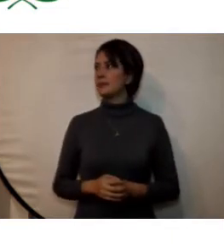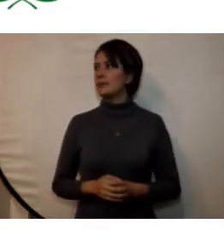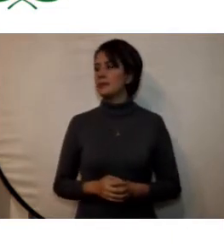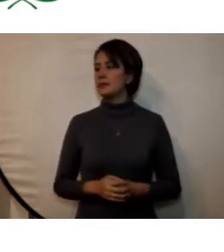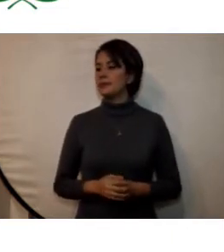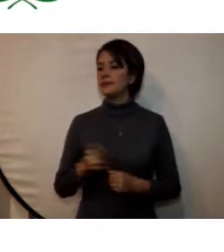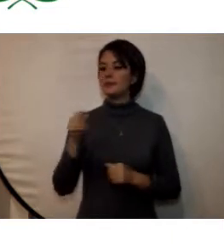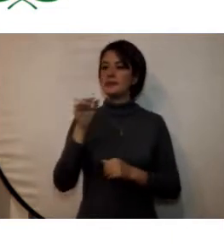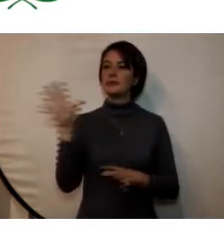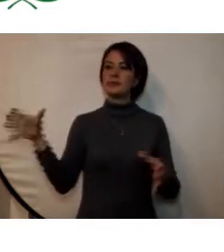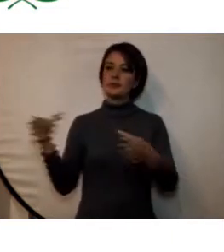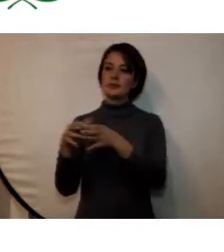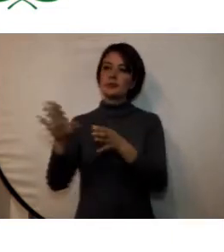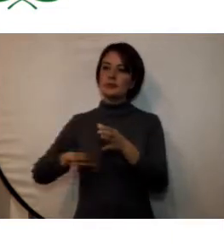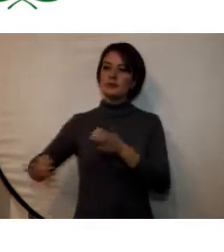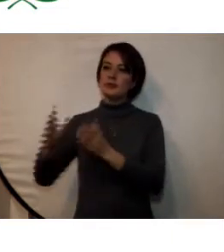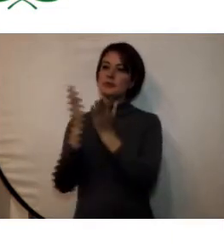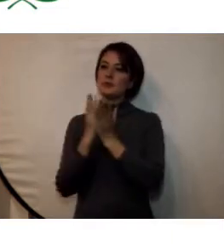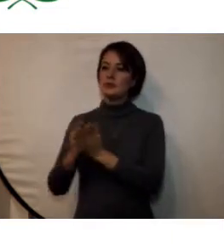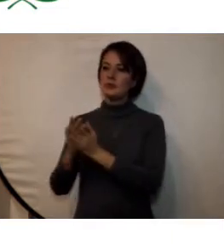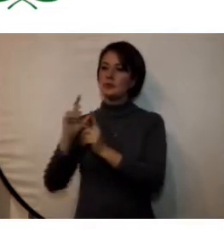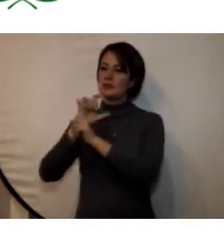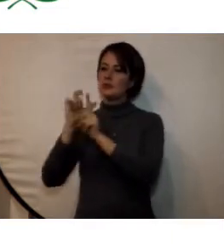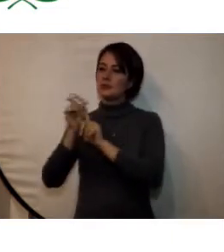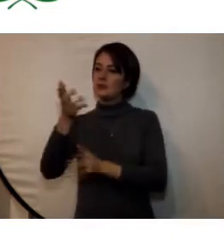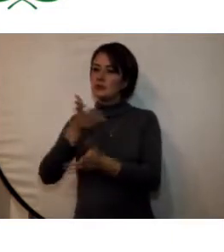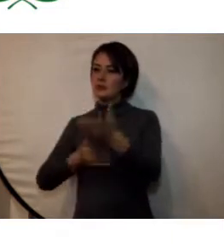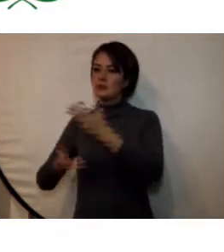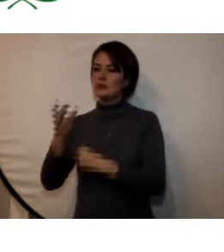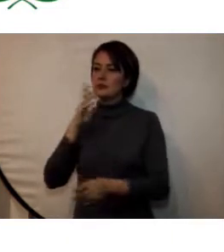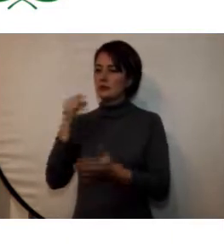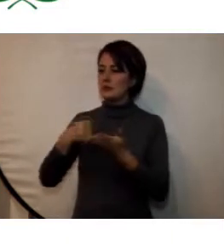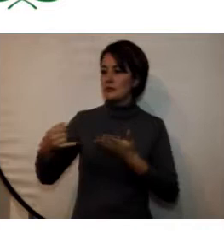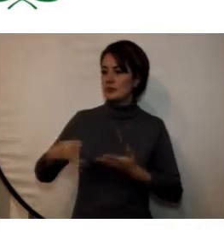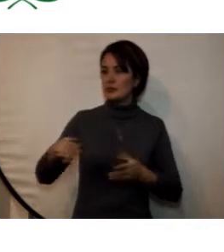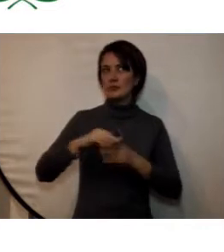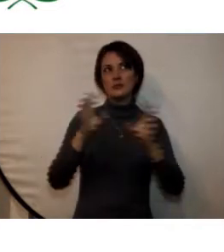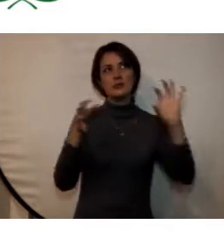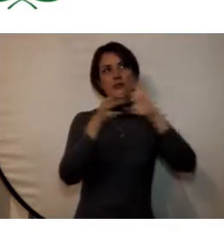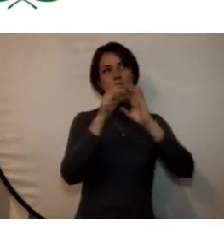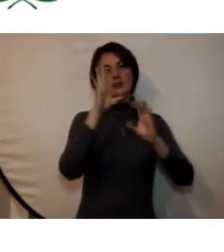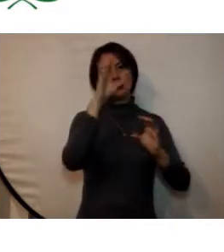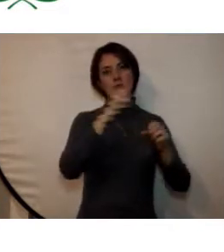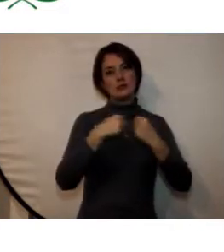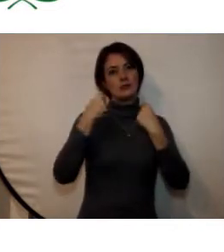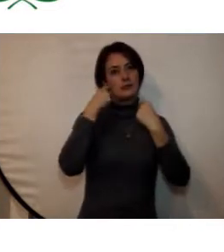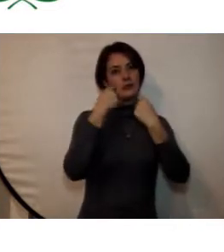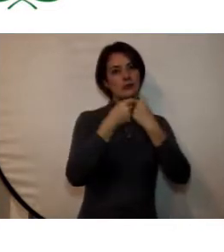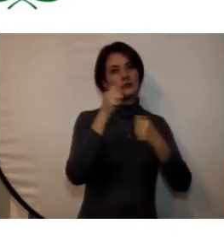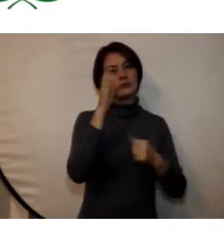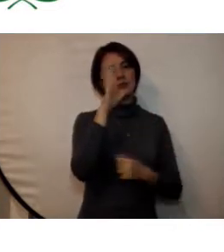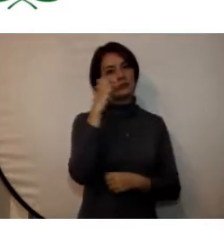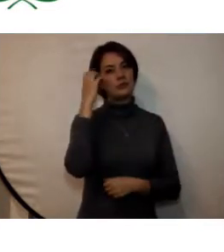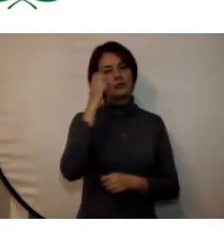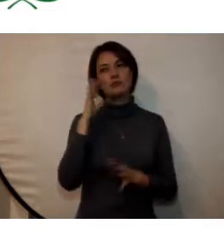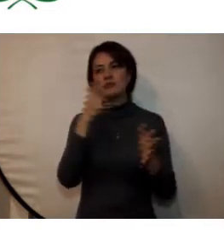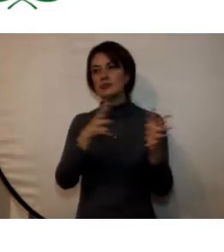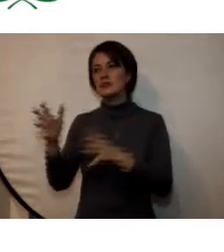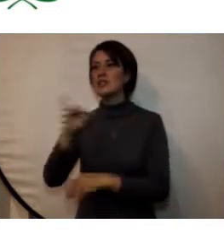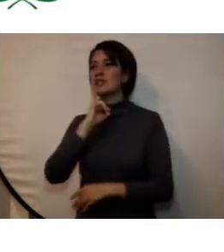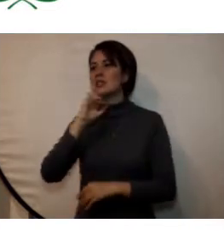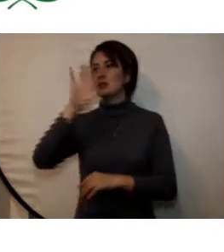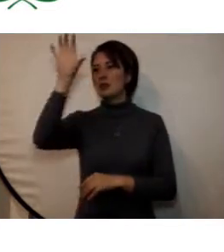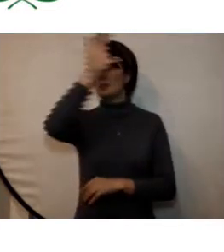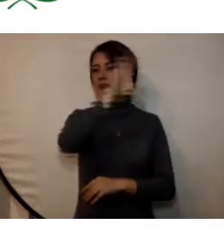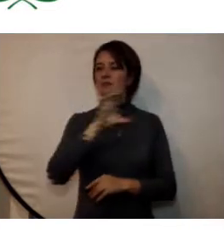el departamento de estudios interculturales sigue los lineamientos establecidos por el marco común europeo para la enseñanza de las lenguas extranjeras con el fin de